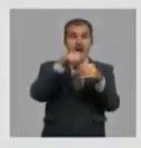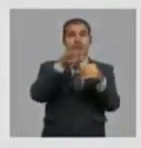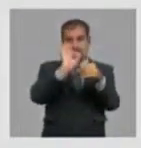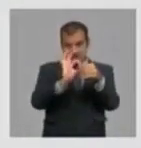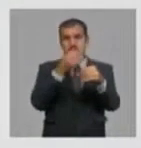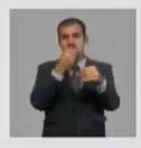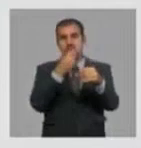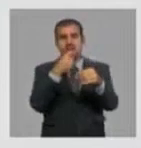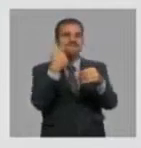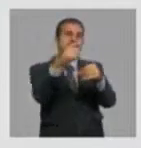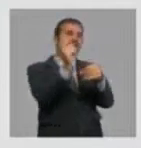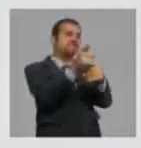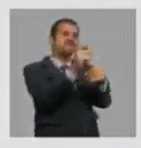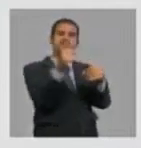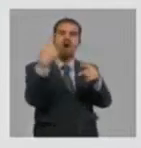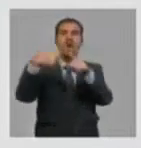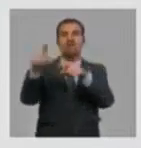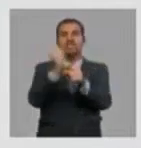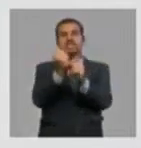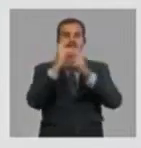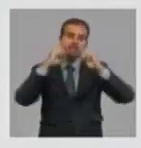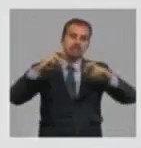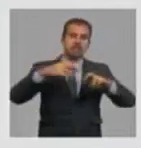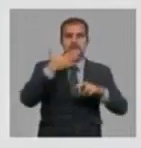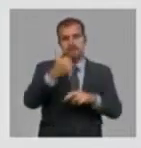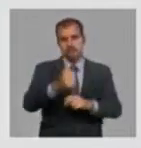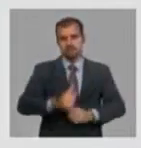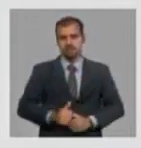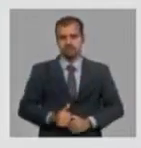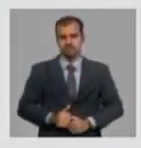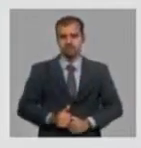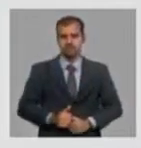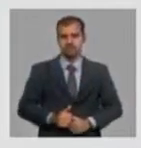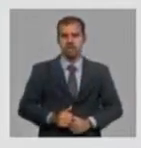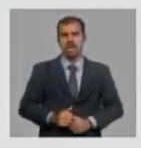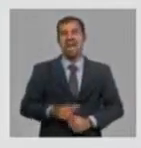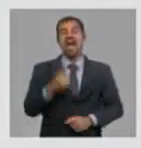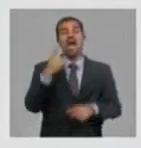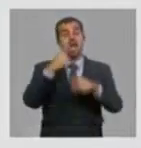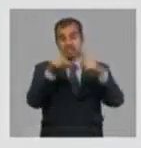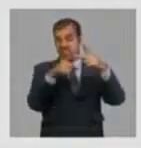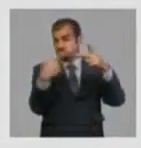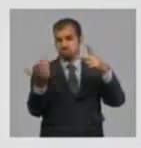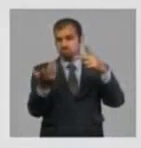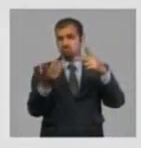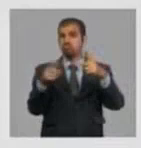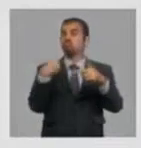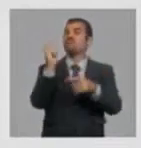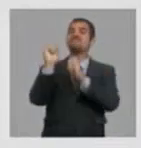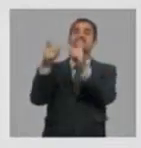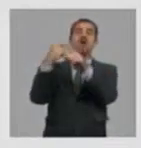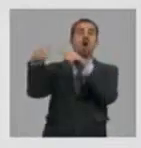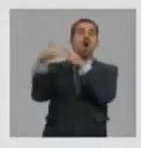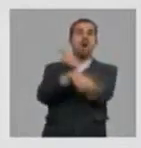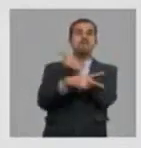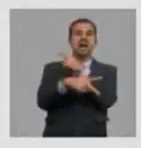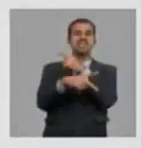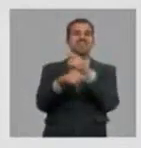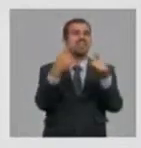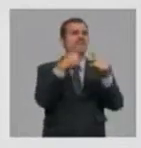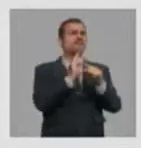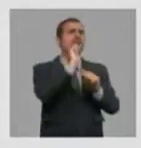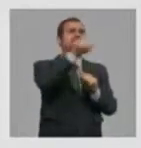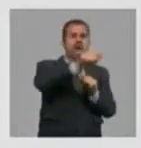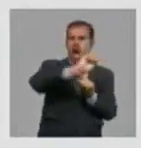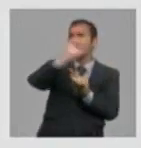Realicen importaciones y importaciones directas, o sea, tienen la capacidad de importar sin intermediarios. Esa es otra de las condiciones que se le da al tener esta categoría.